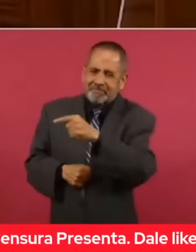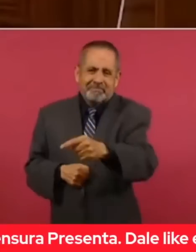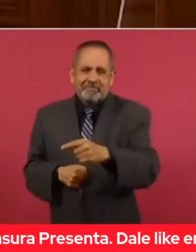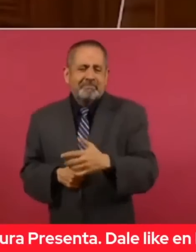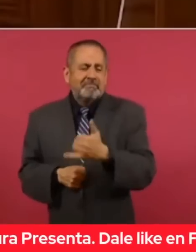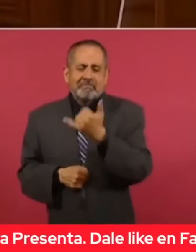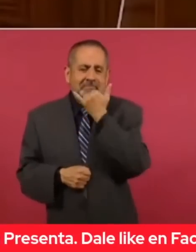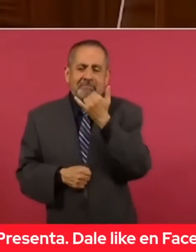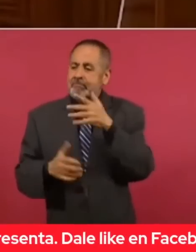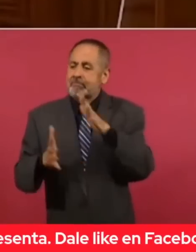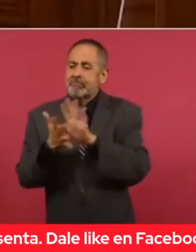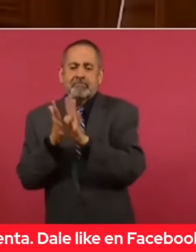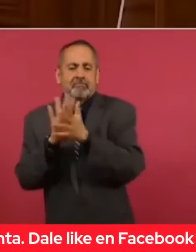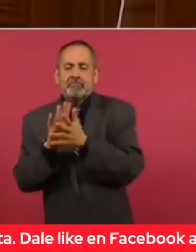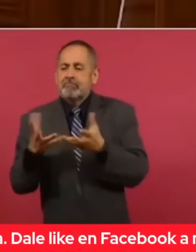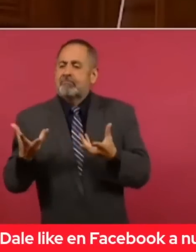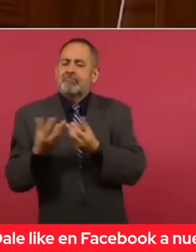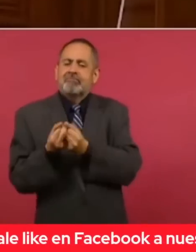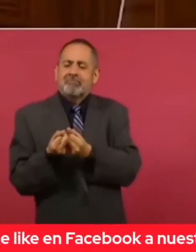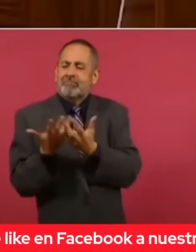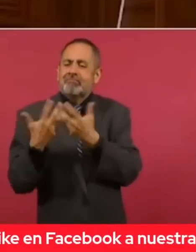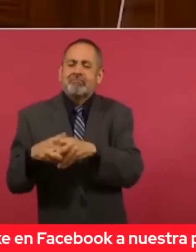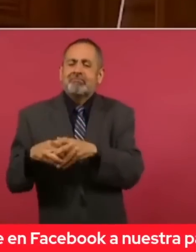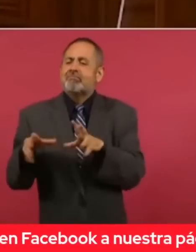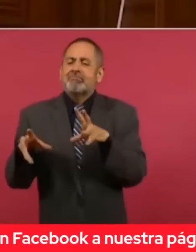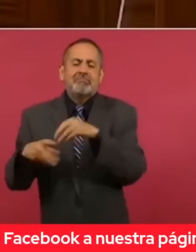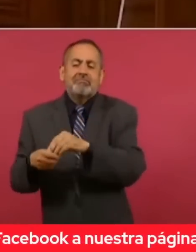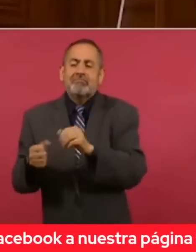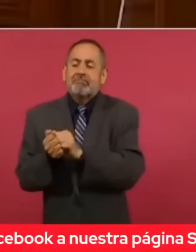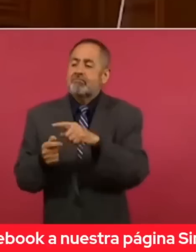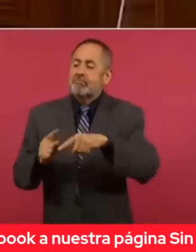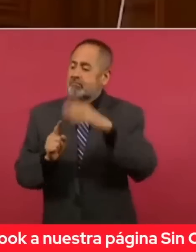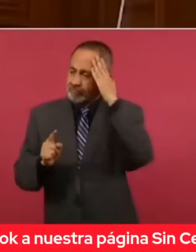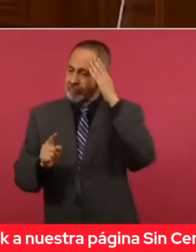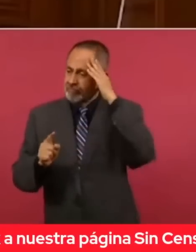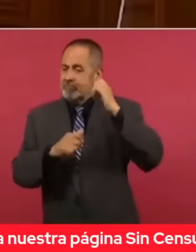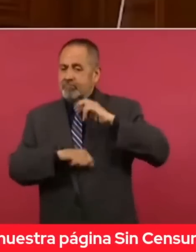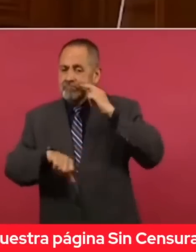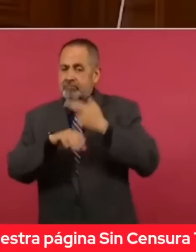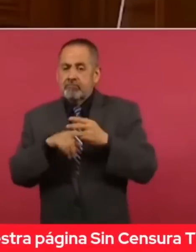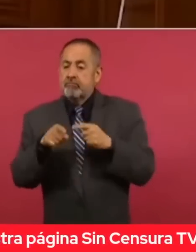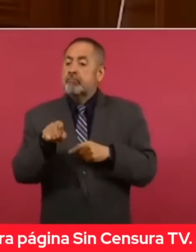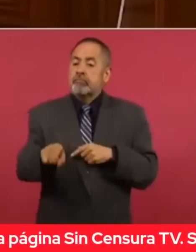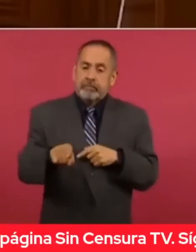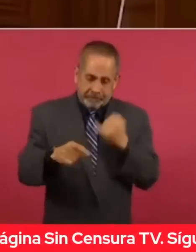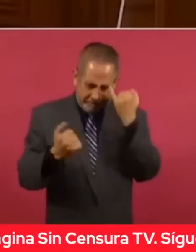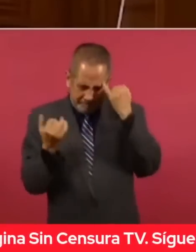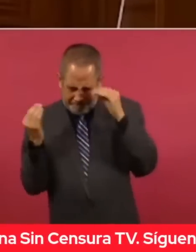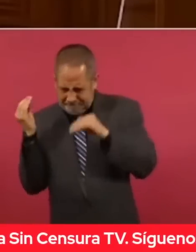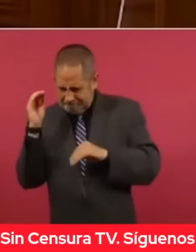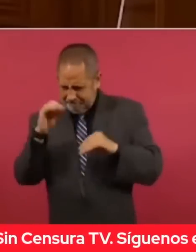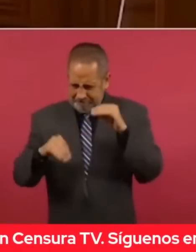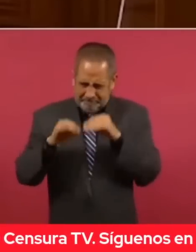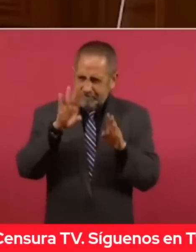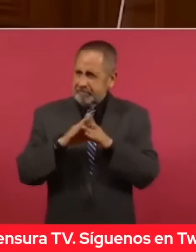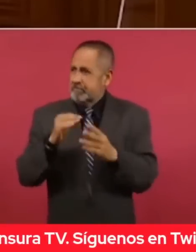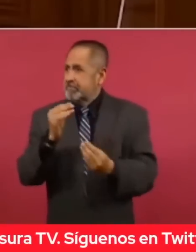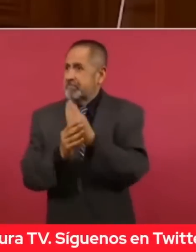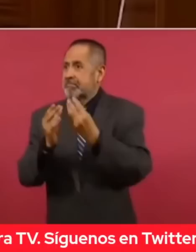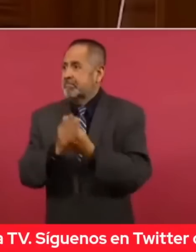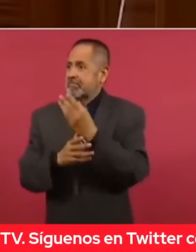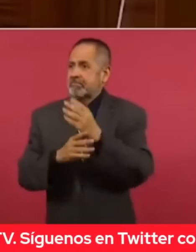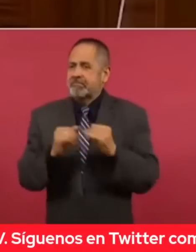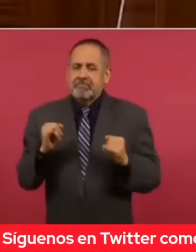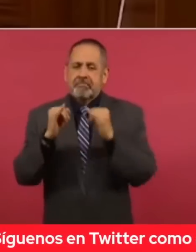la pertenencia al crimen organizado de su más alto mando, quien tuvo la misión de estructurar dichas instituciones